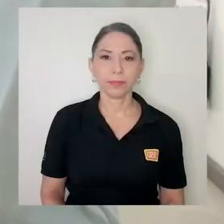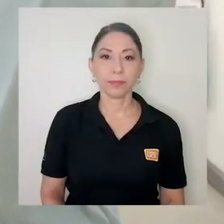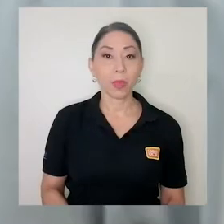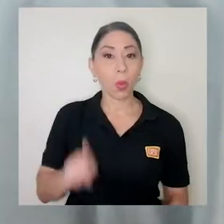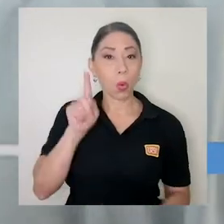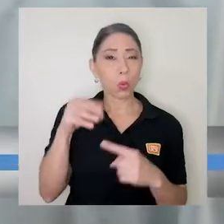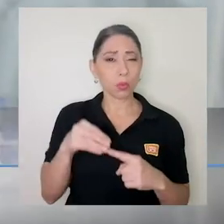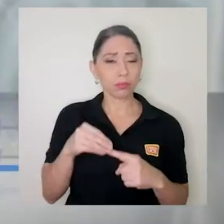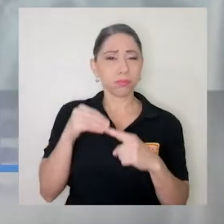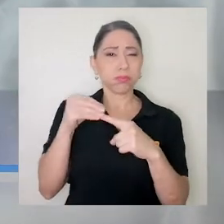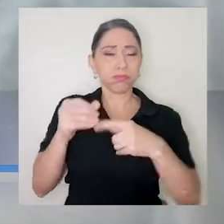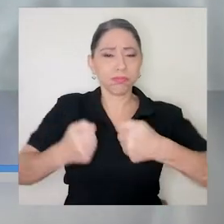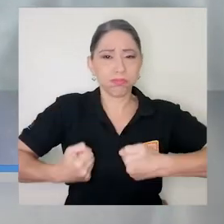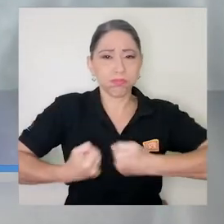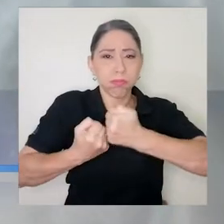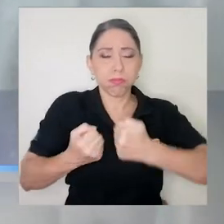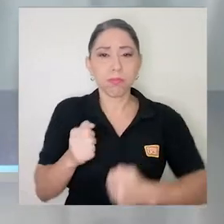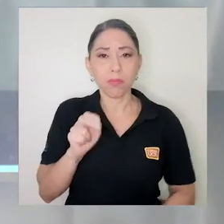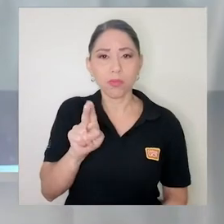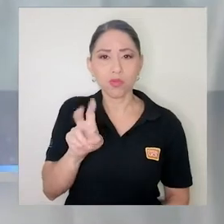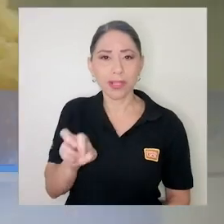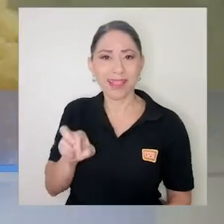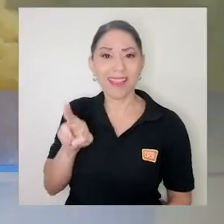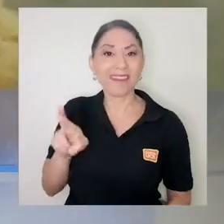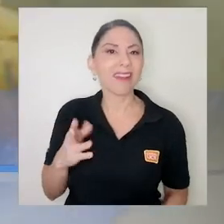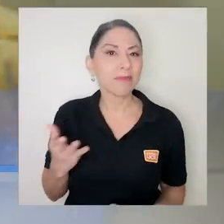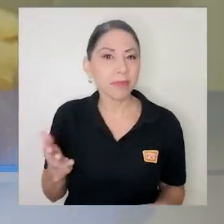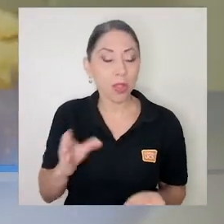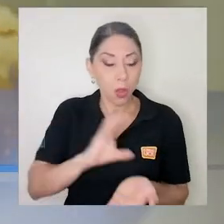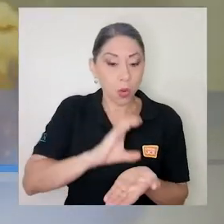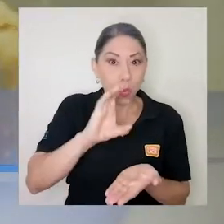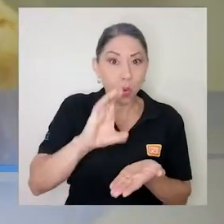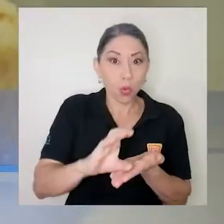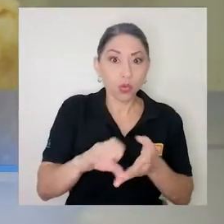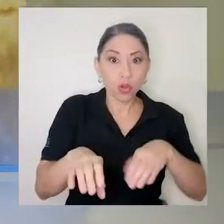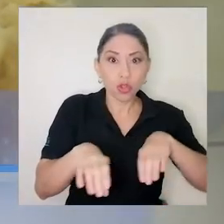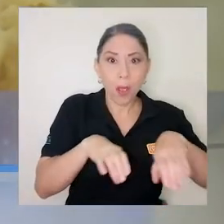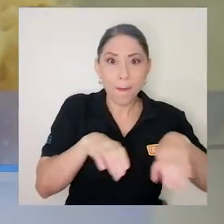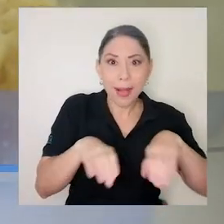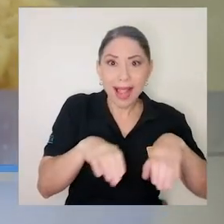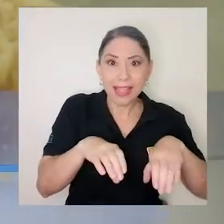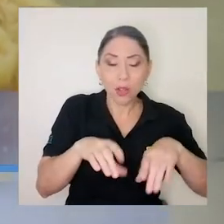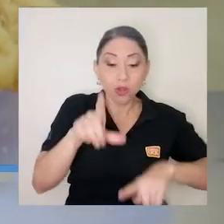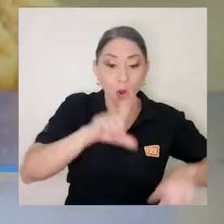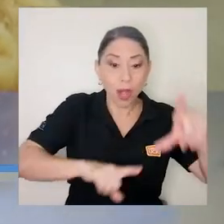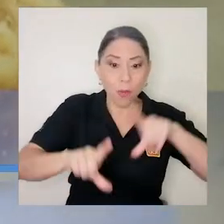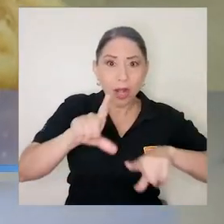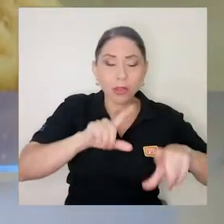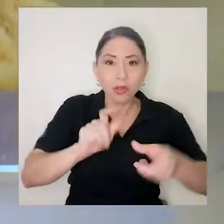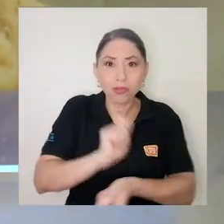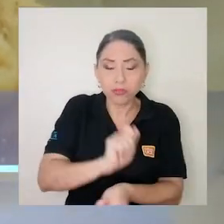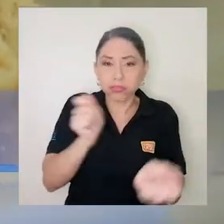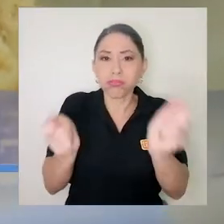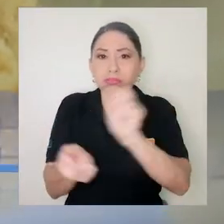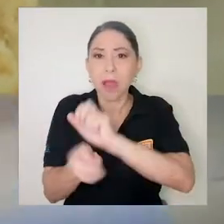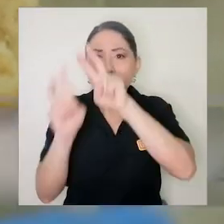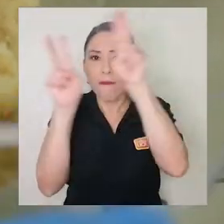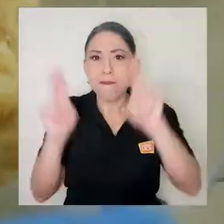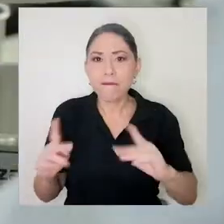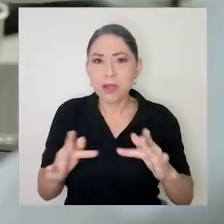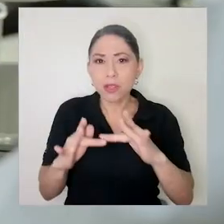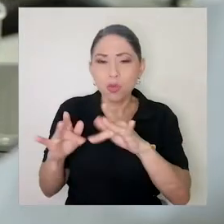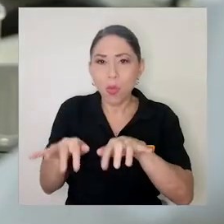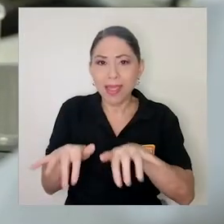Uno de los principales retos de la UCR fue trasladar los cursos prácticos o laboratorios a la virtualidad. Sin embargo,